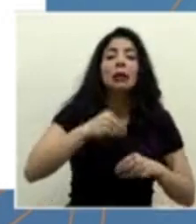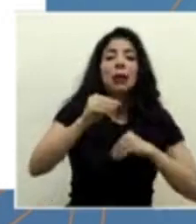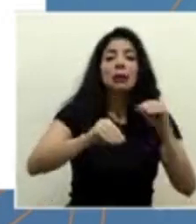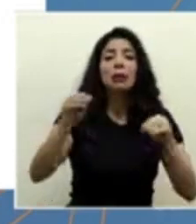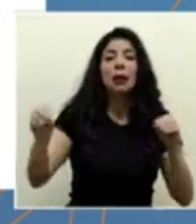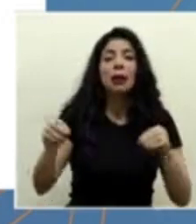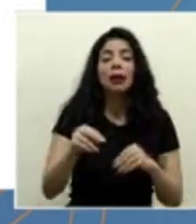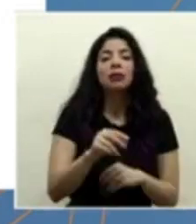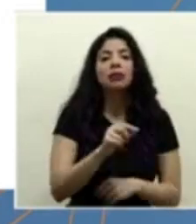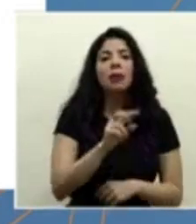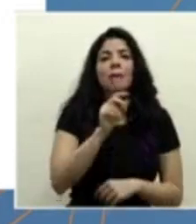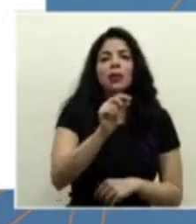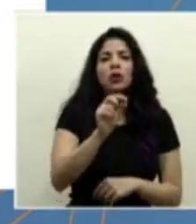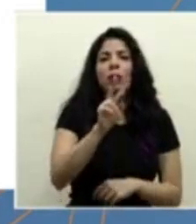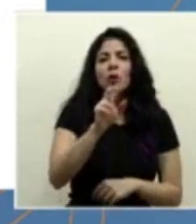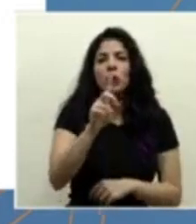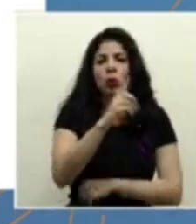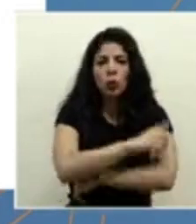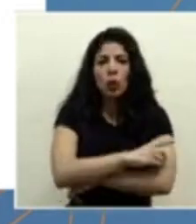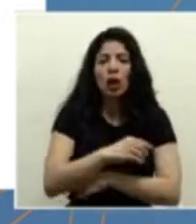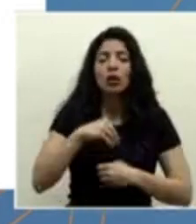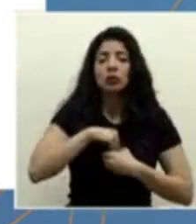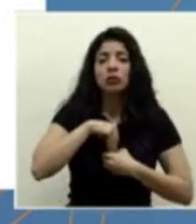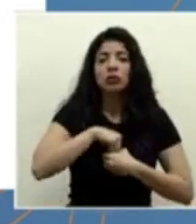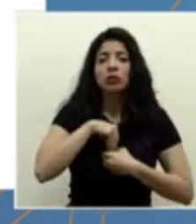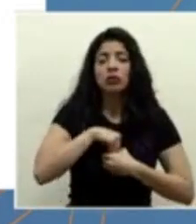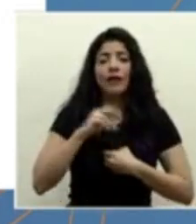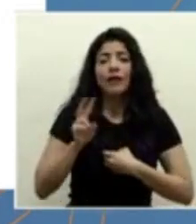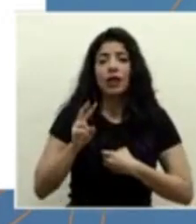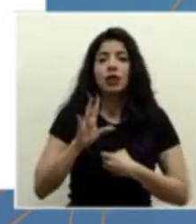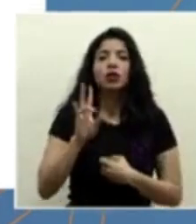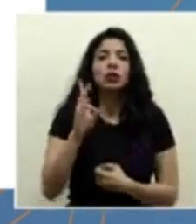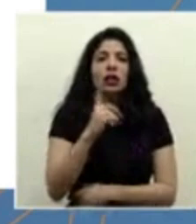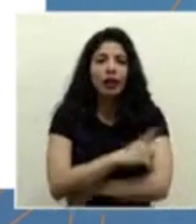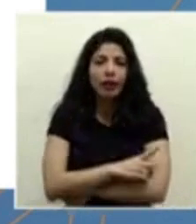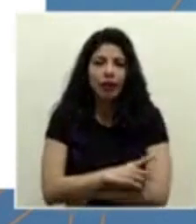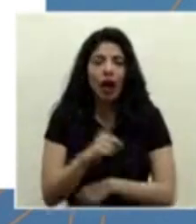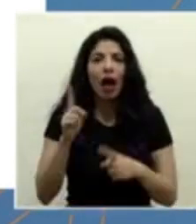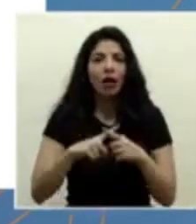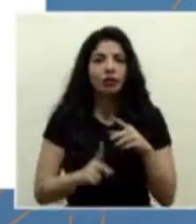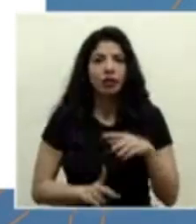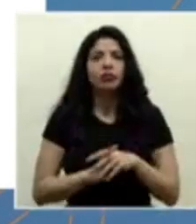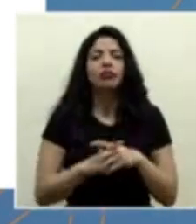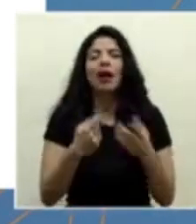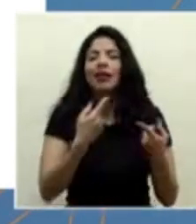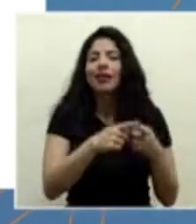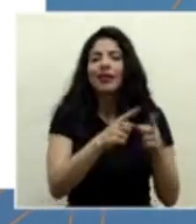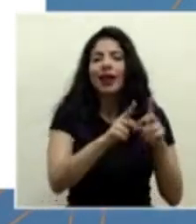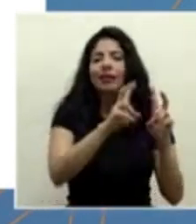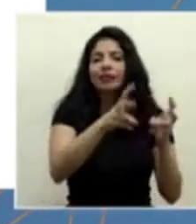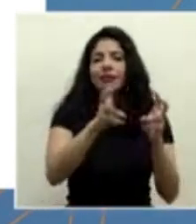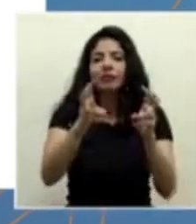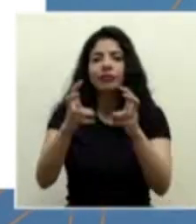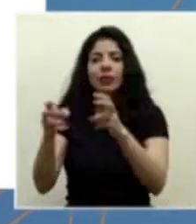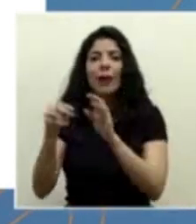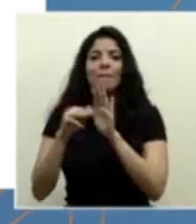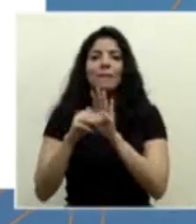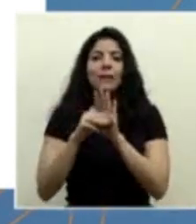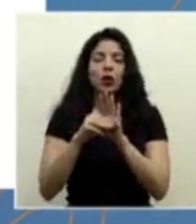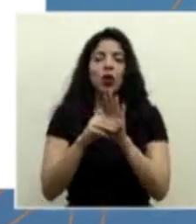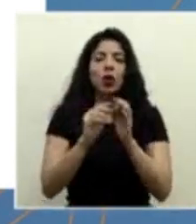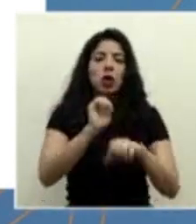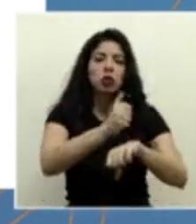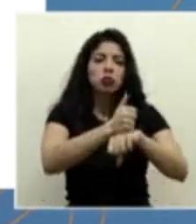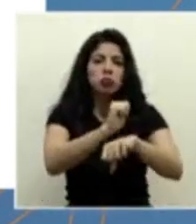.21 días, la periodo de incubación, tenemos siete días. Y así ustedes ven los diferentes supuestos, porque esos son valores que el modelo necesita para